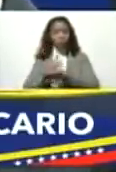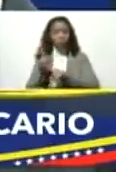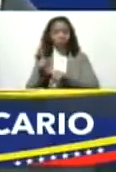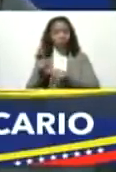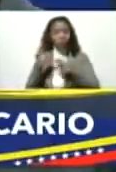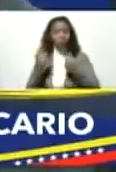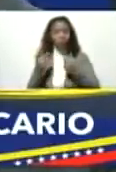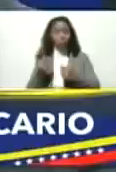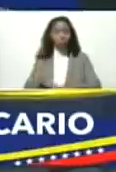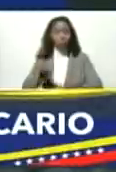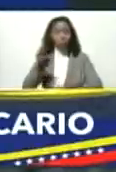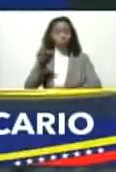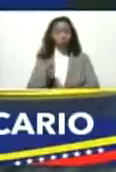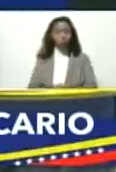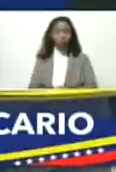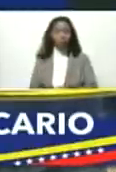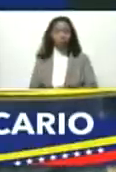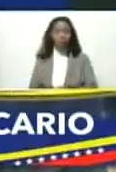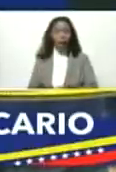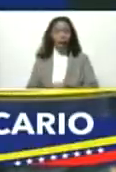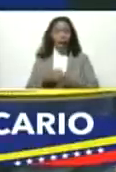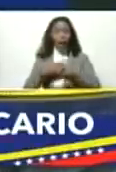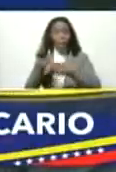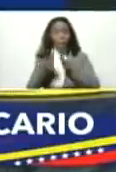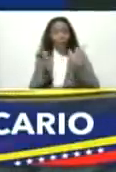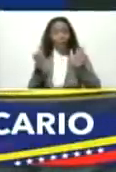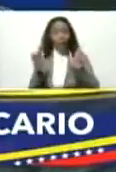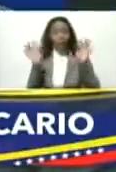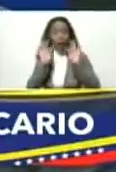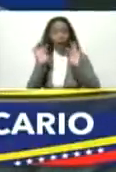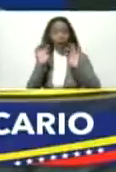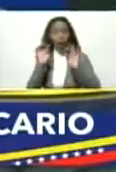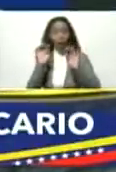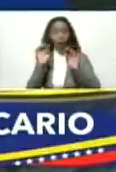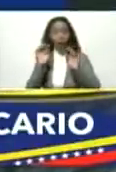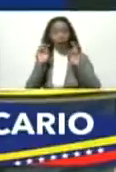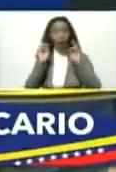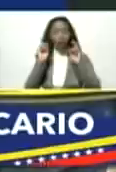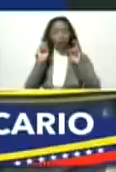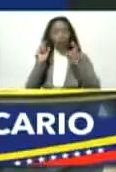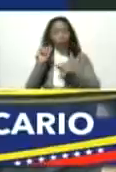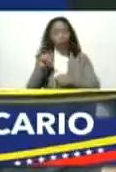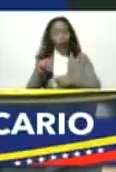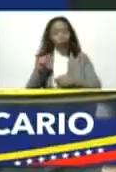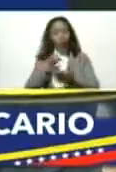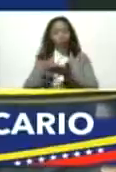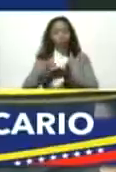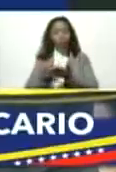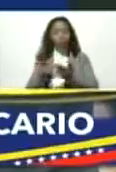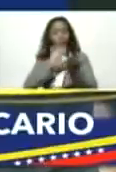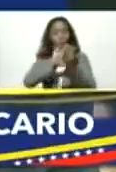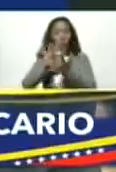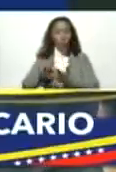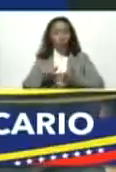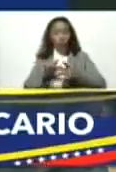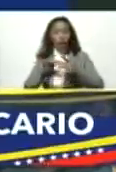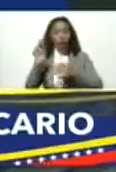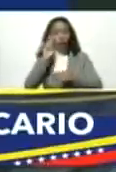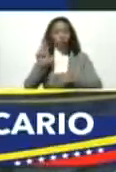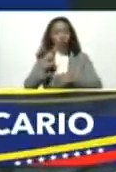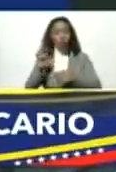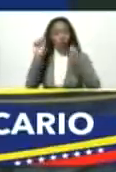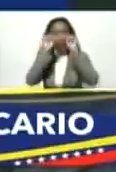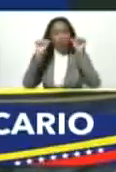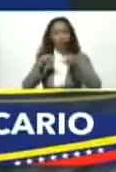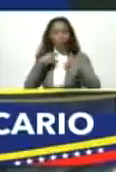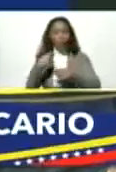recurso muy importante ampliemos la oferta digital interconectemos a todos los usuarios y usuarias del sistema financiero y